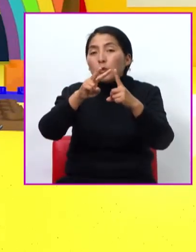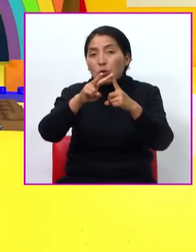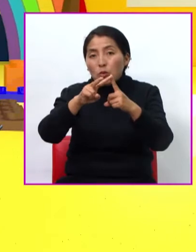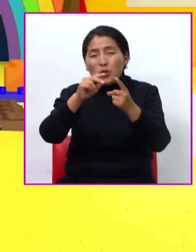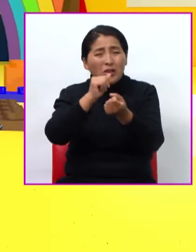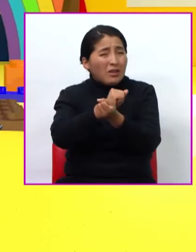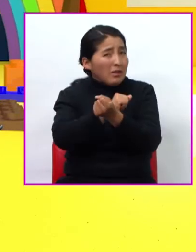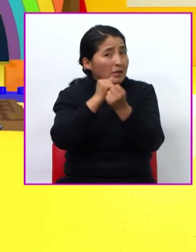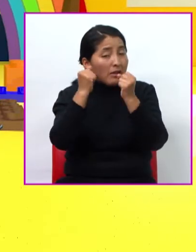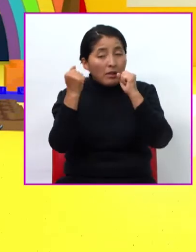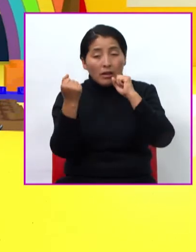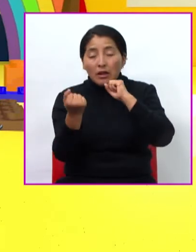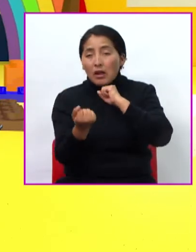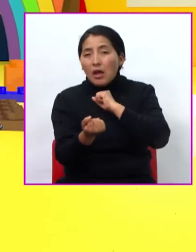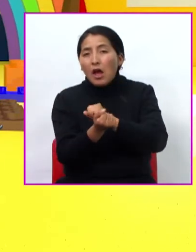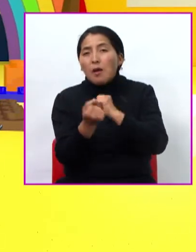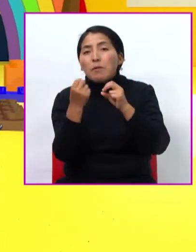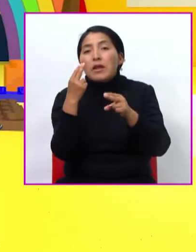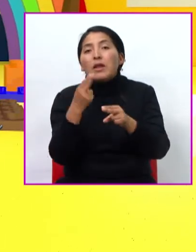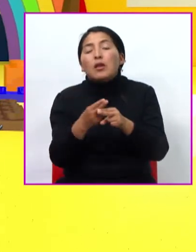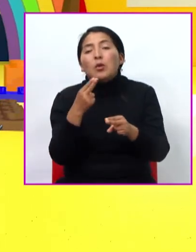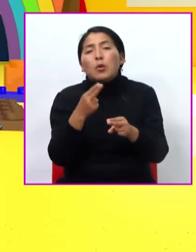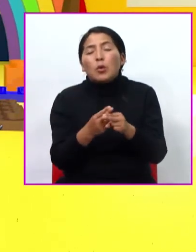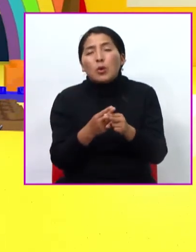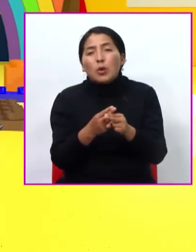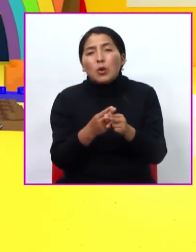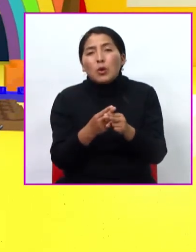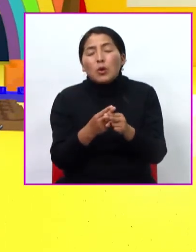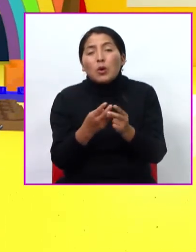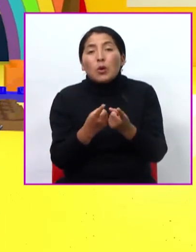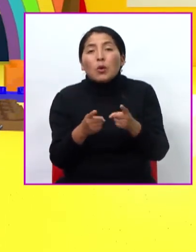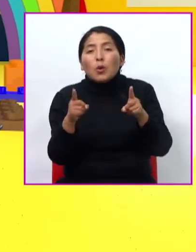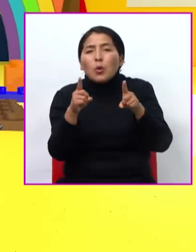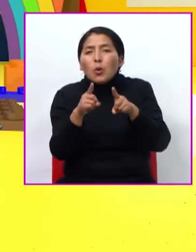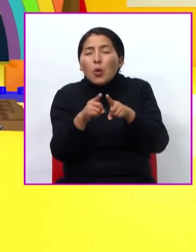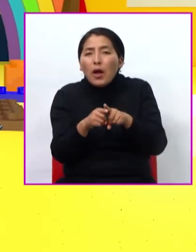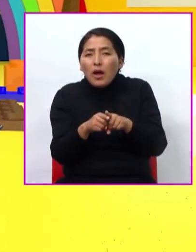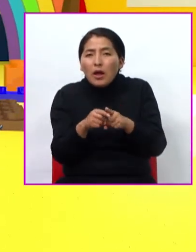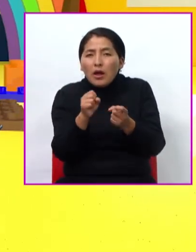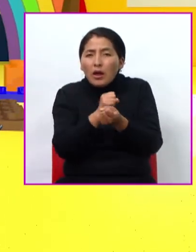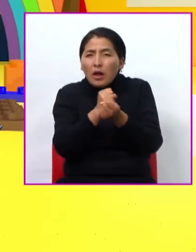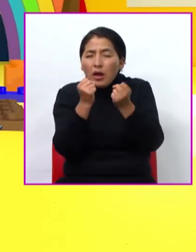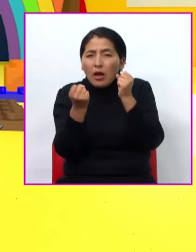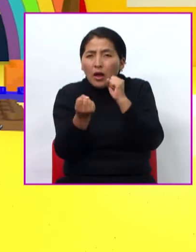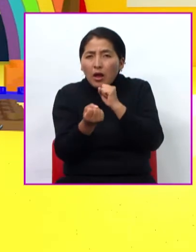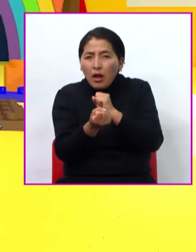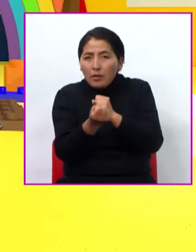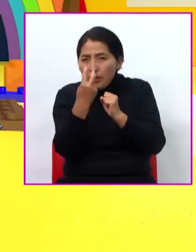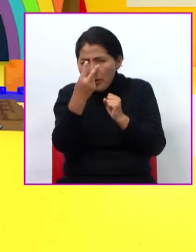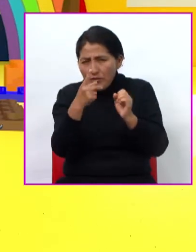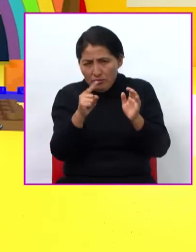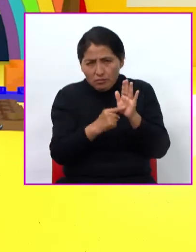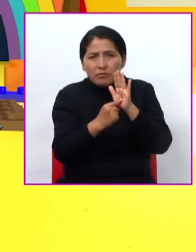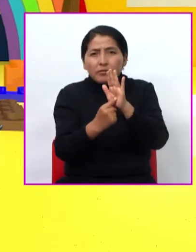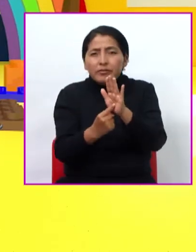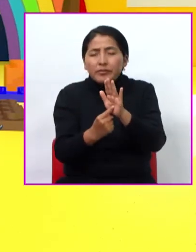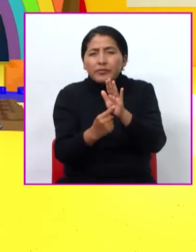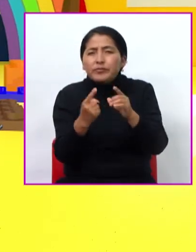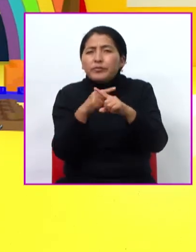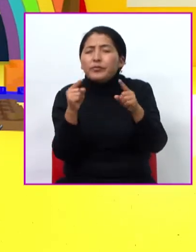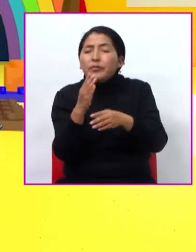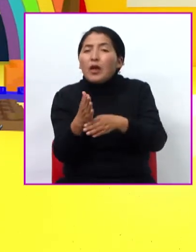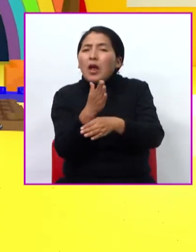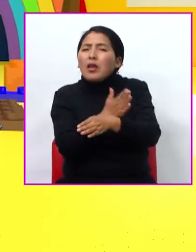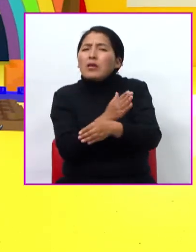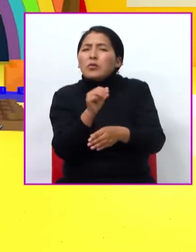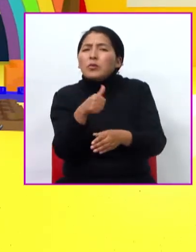completamente el nombre cuando se los escribe. A ver, pero antes vamos a ver